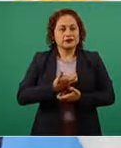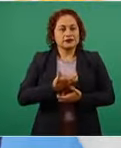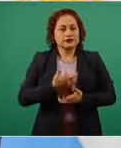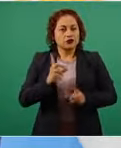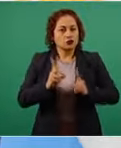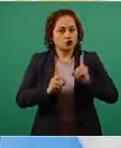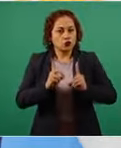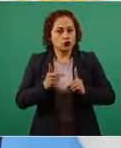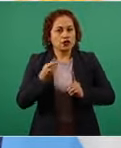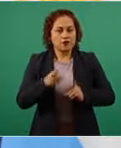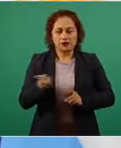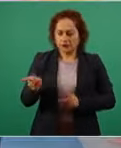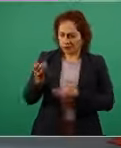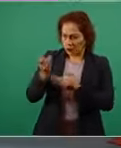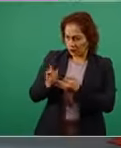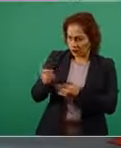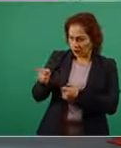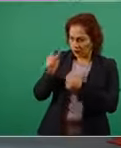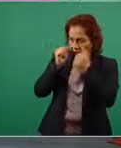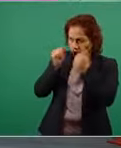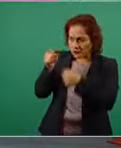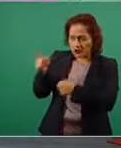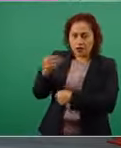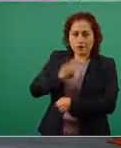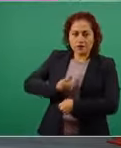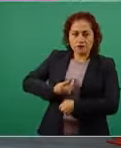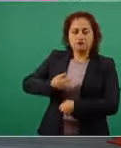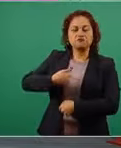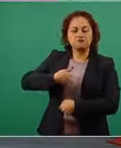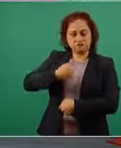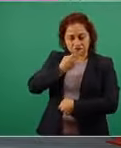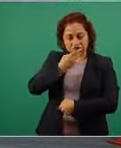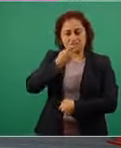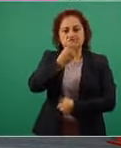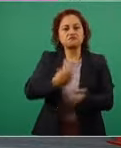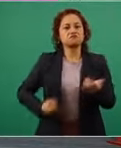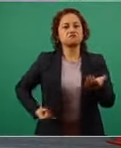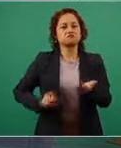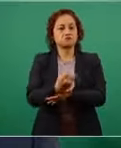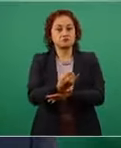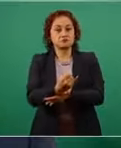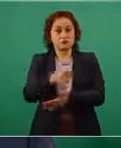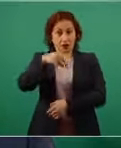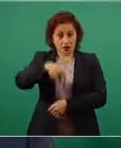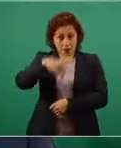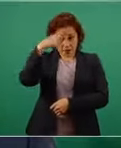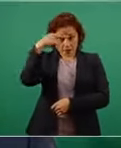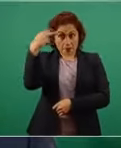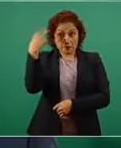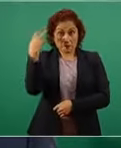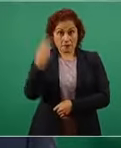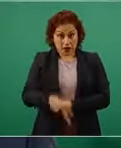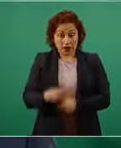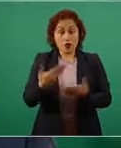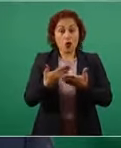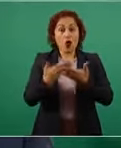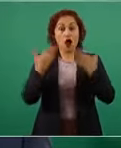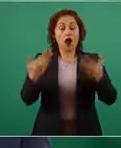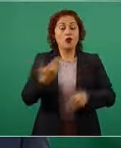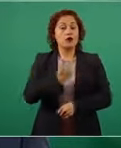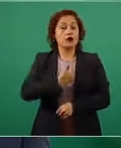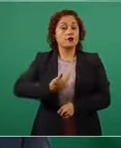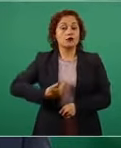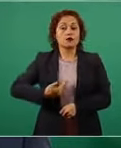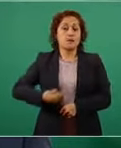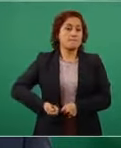creo que debo decirlo México tiene el primer presidente honesto en muchos años el primer